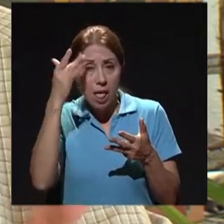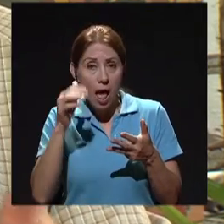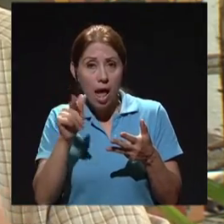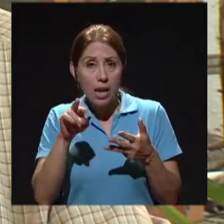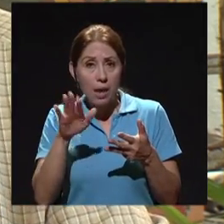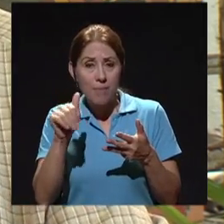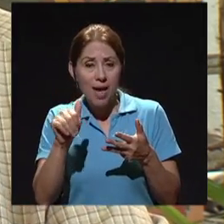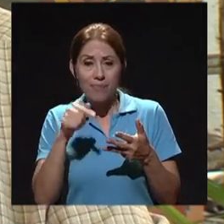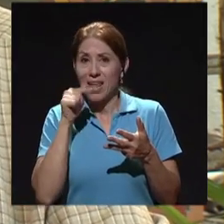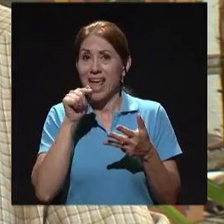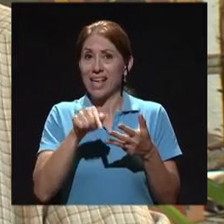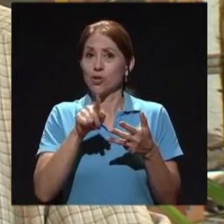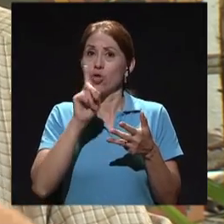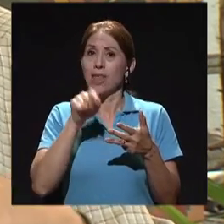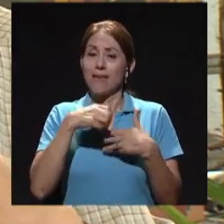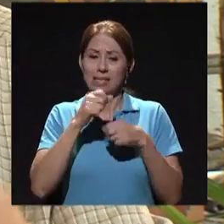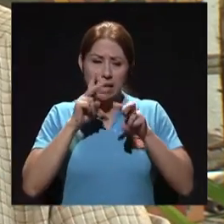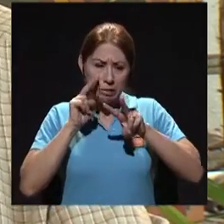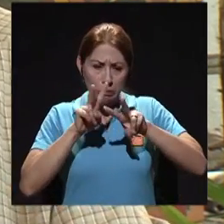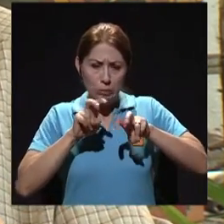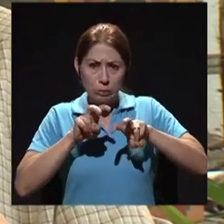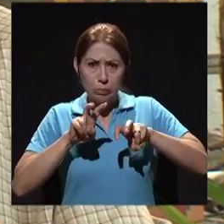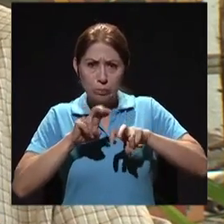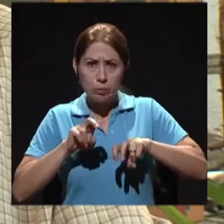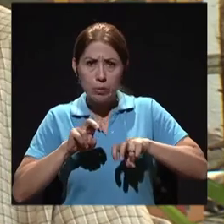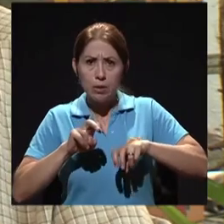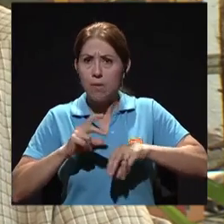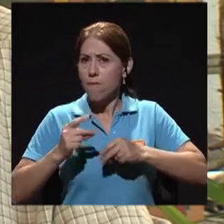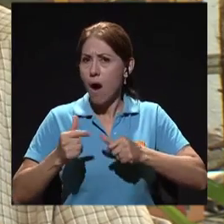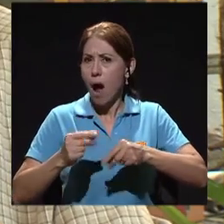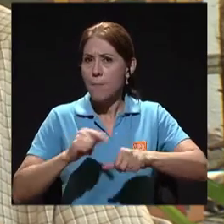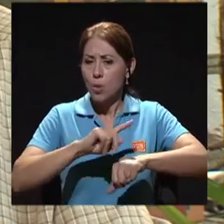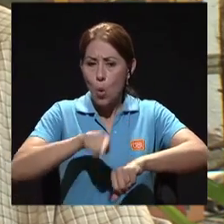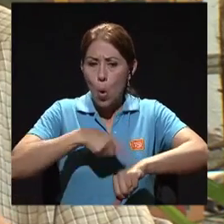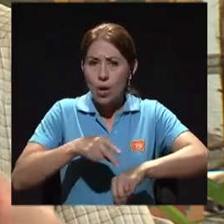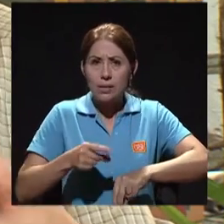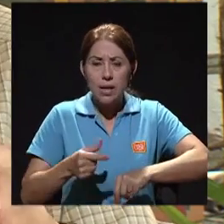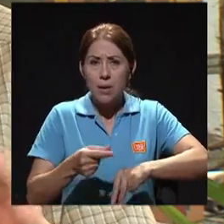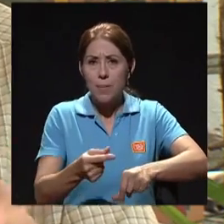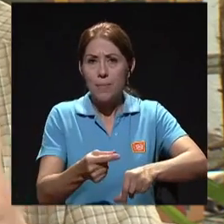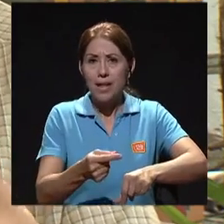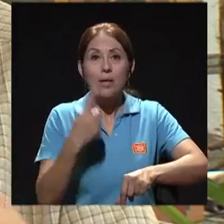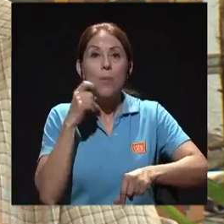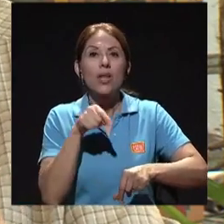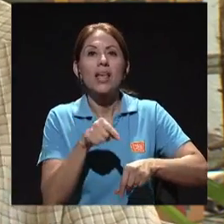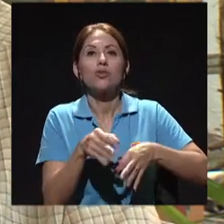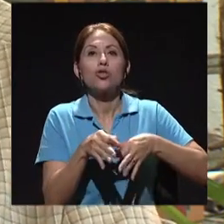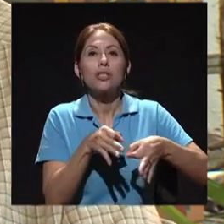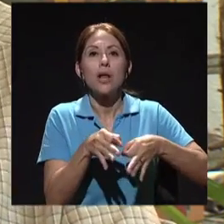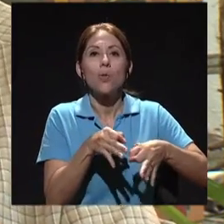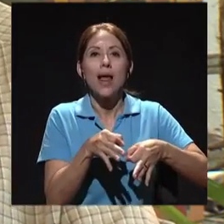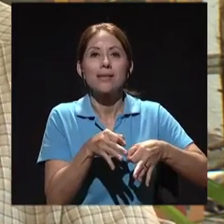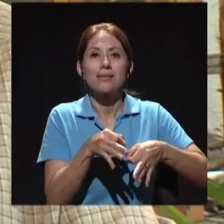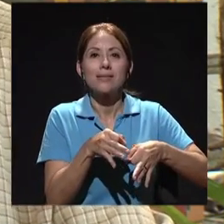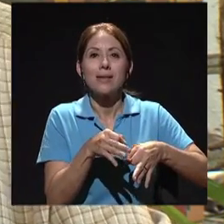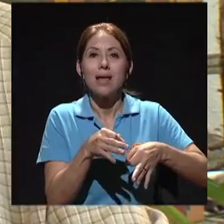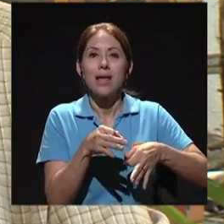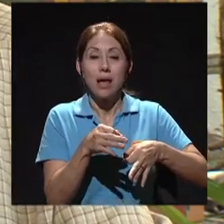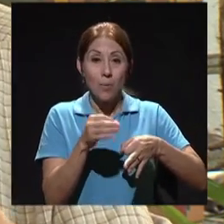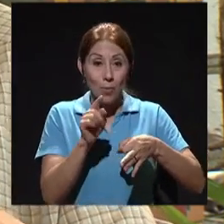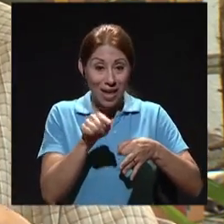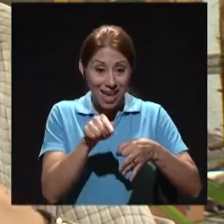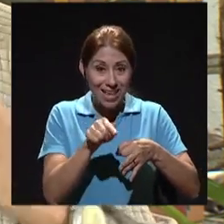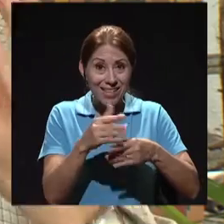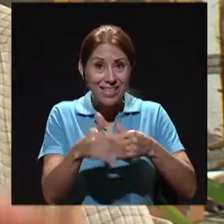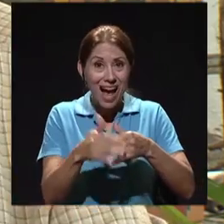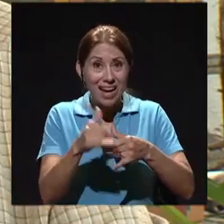horas. Porque son células. Y no es lo mismo lo que está in vitro, es decir, lo que está en un tubo, que lo que está en